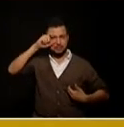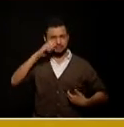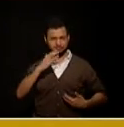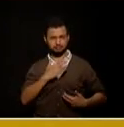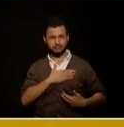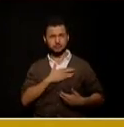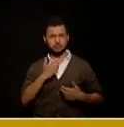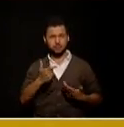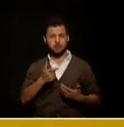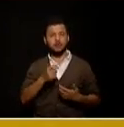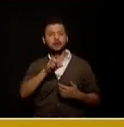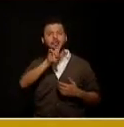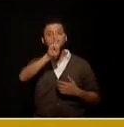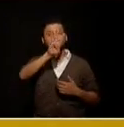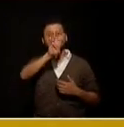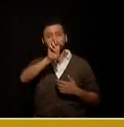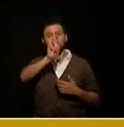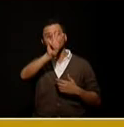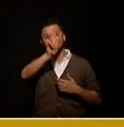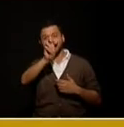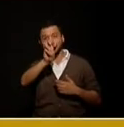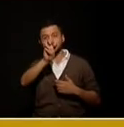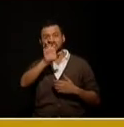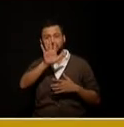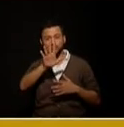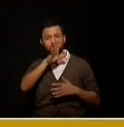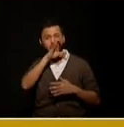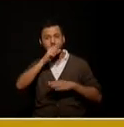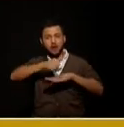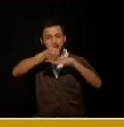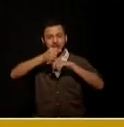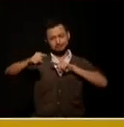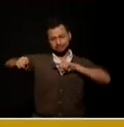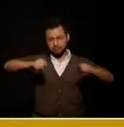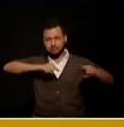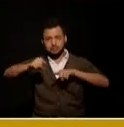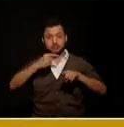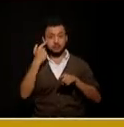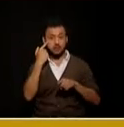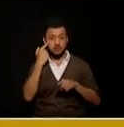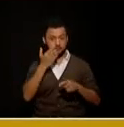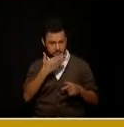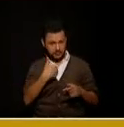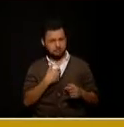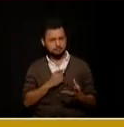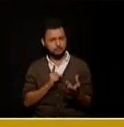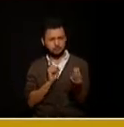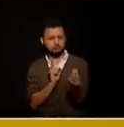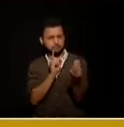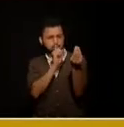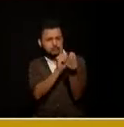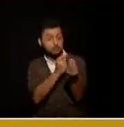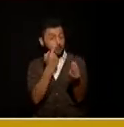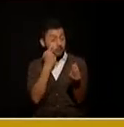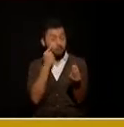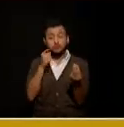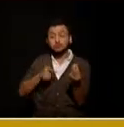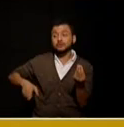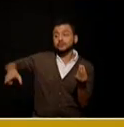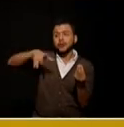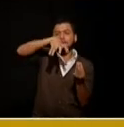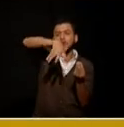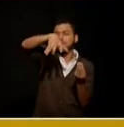98 gerentes vamos a monitorear su elección y vamos a darle la tranquilidad al departamento de que van a hacerlo de una buena forma